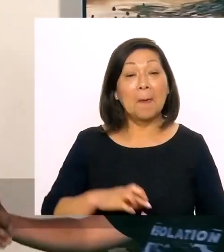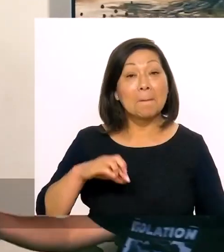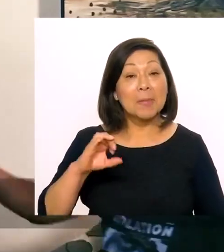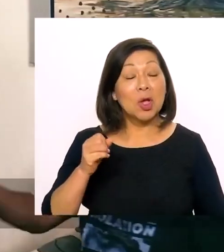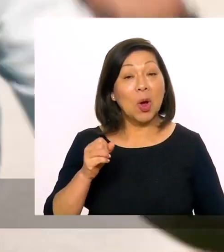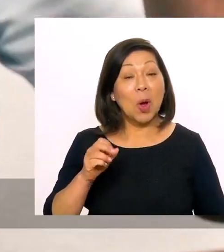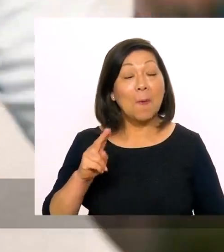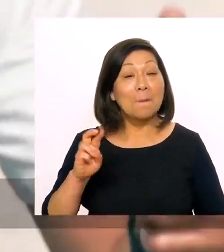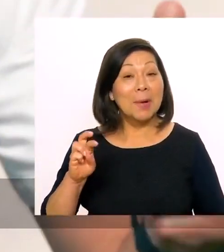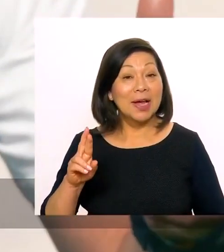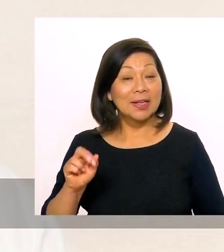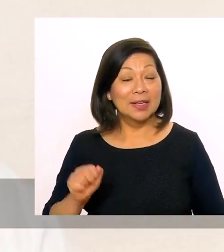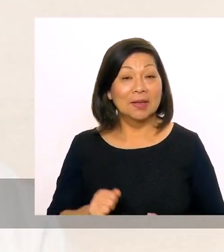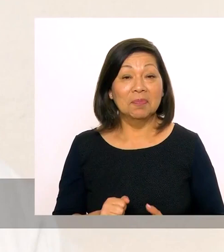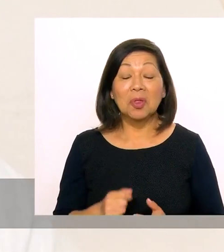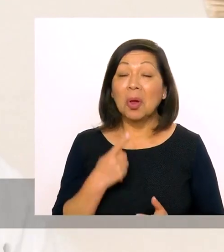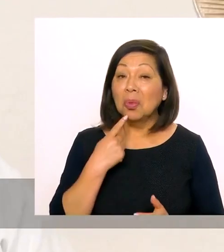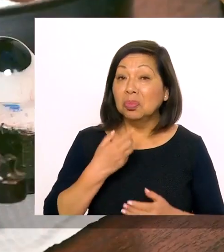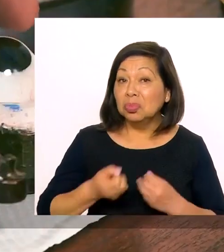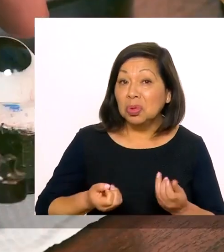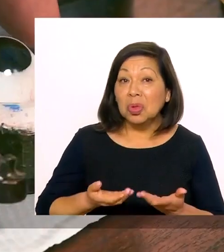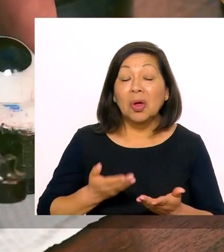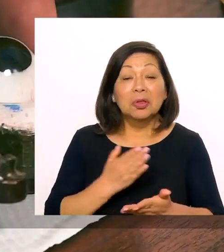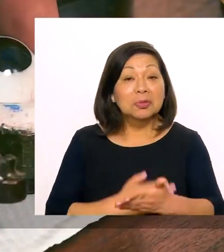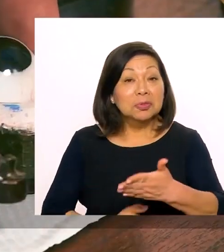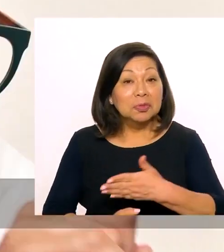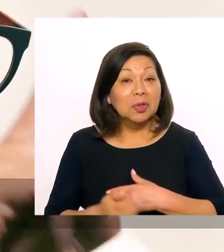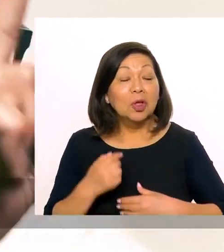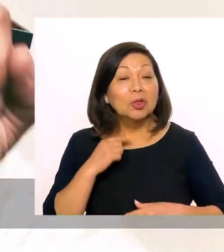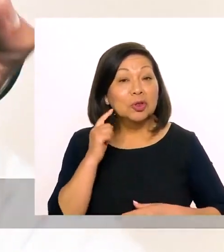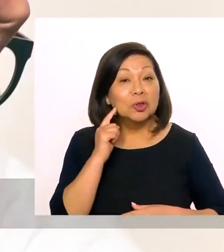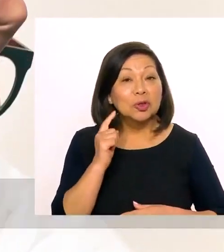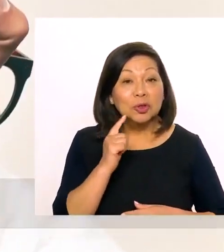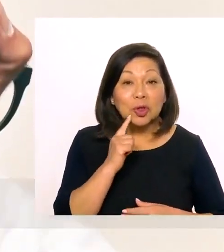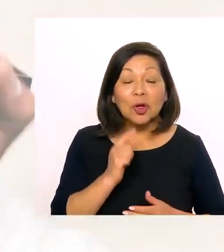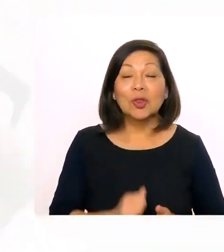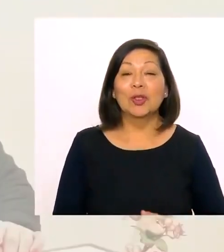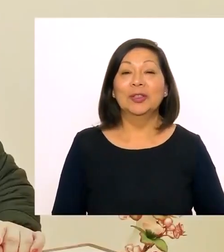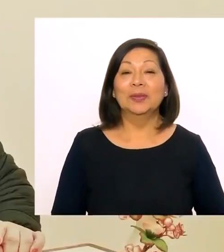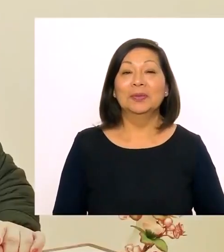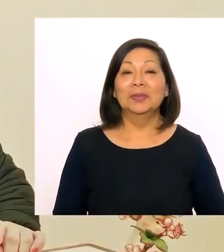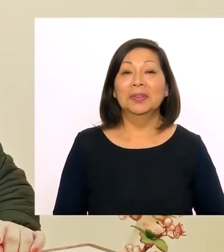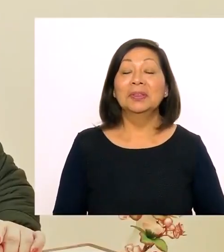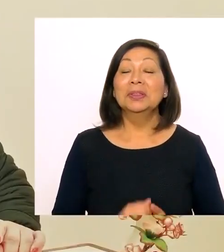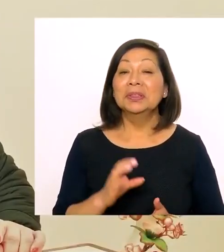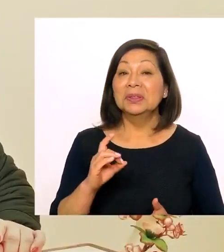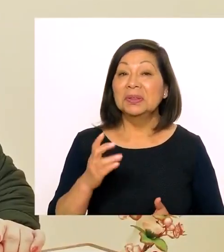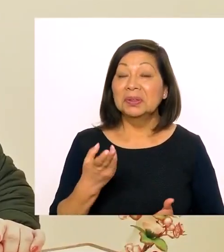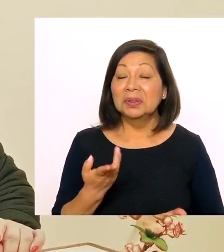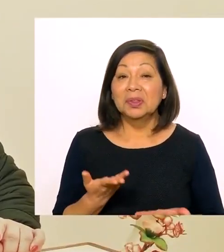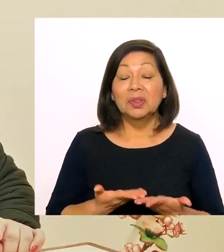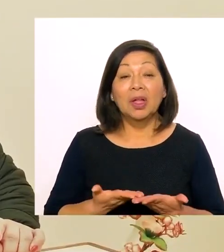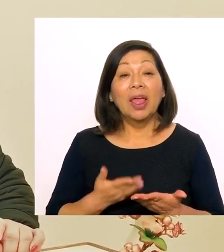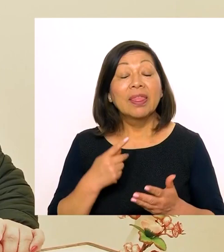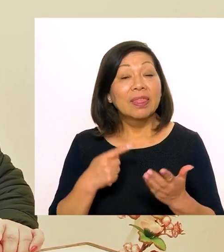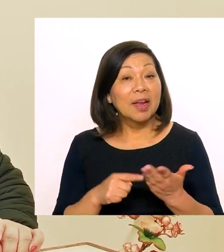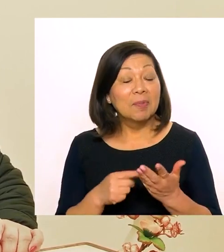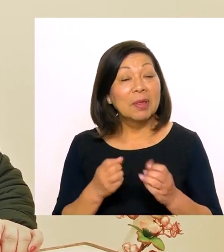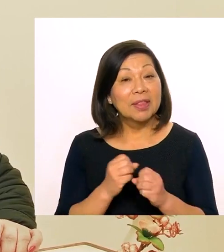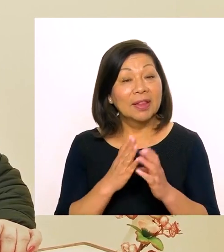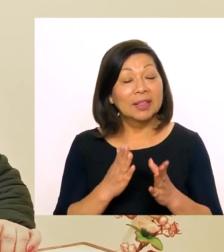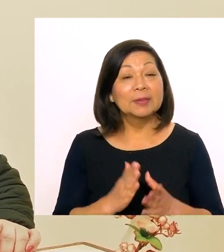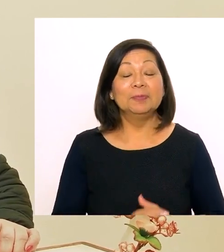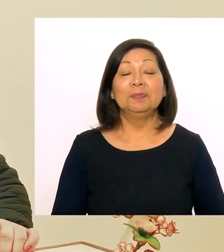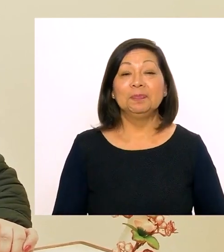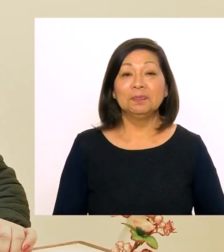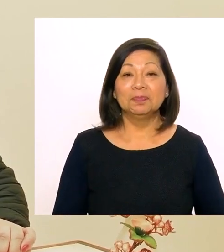Pío Varillas, ocularista con discapacidad auditiva. Soy Sibel, y estoy mi segunda terapia del